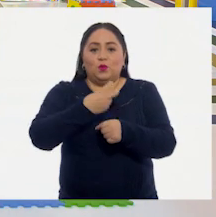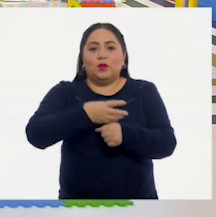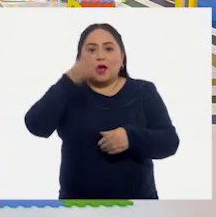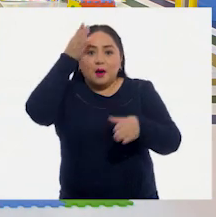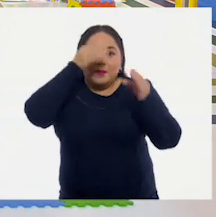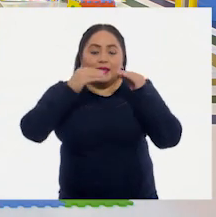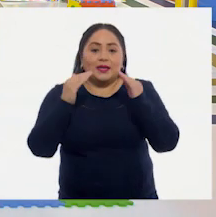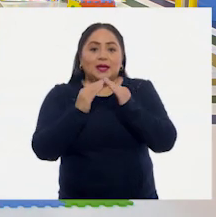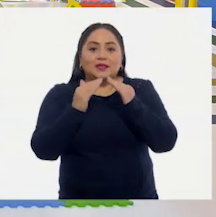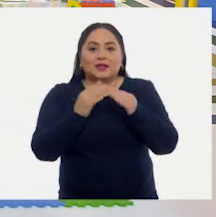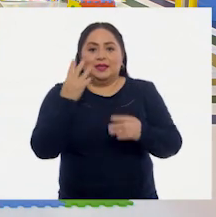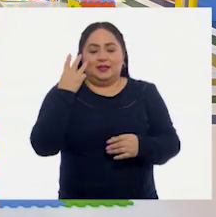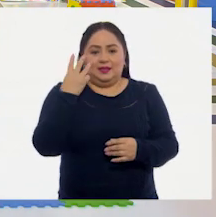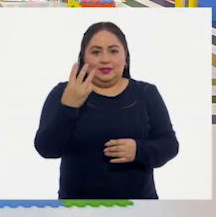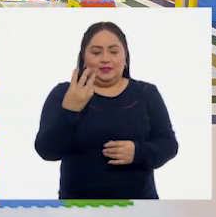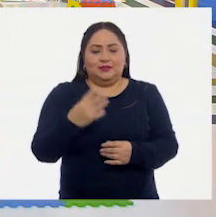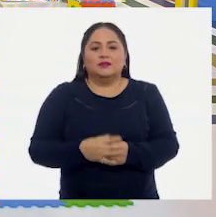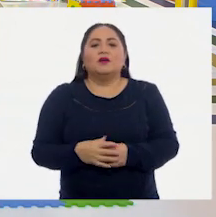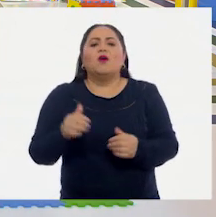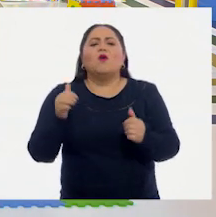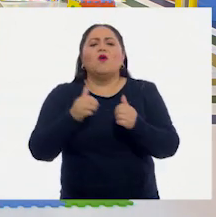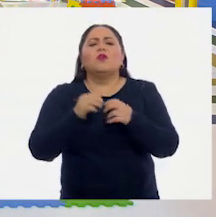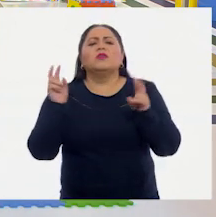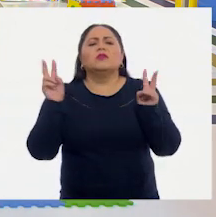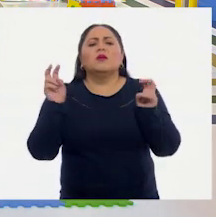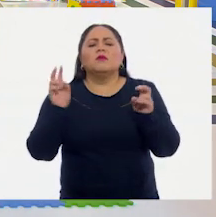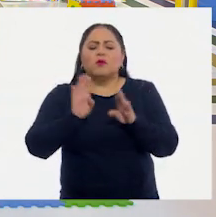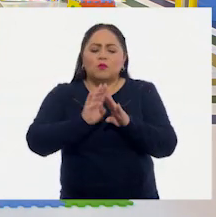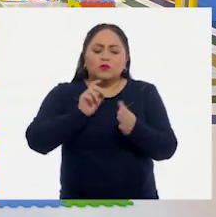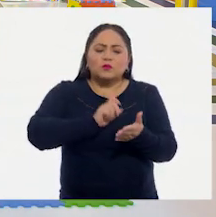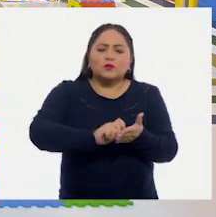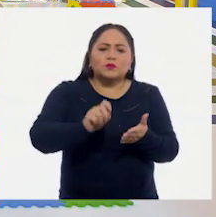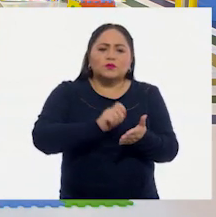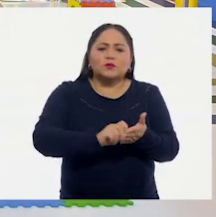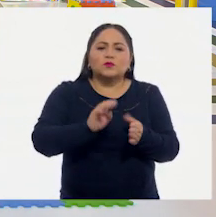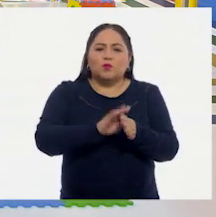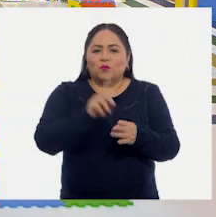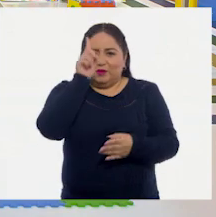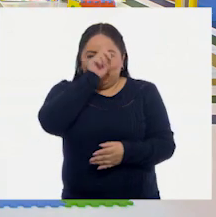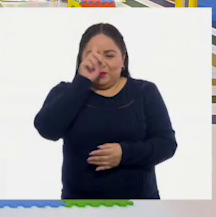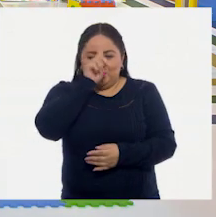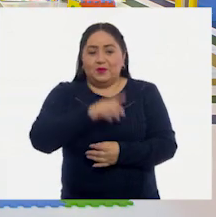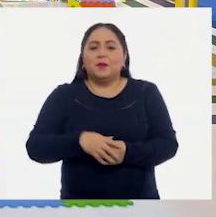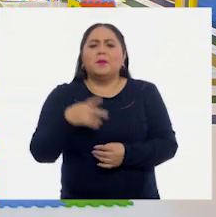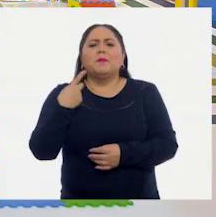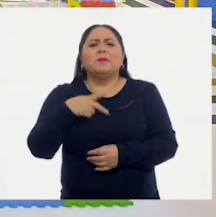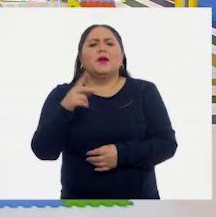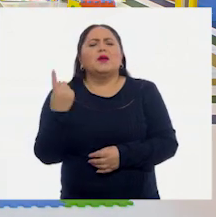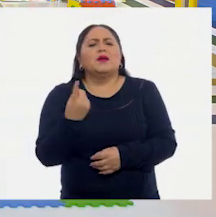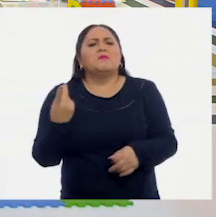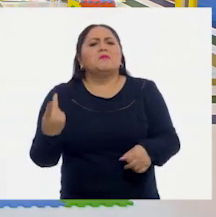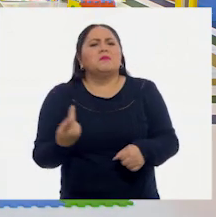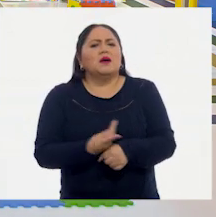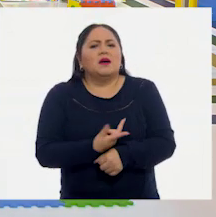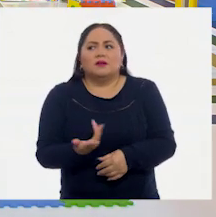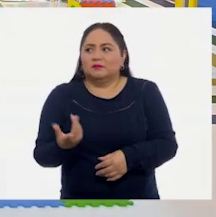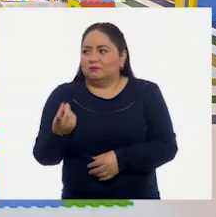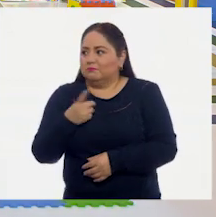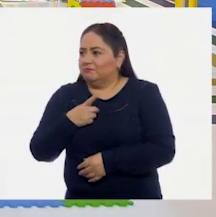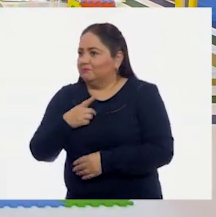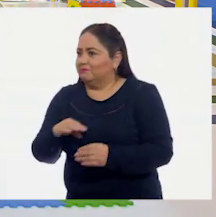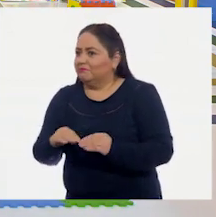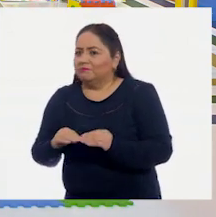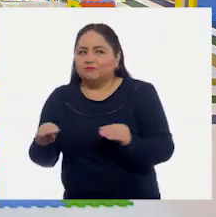Aprenden Casa 3, con el tema ¿Cómo se escribe una recomendación? ¿Pero qué pasa? ¿Estamos solitos?